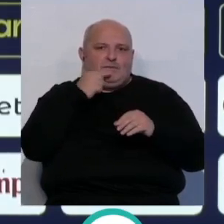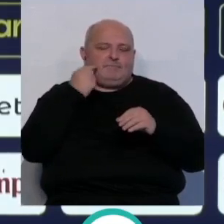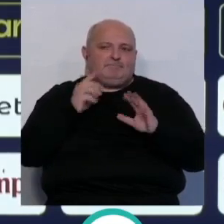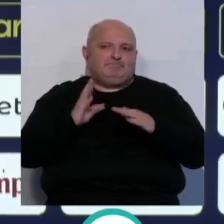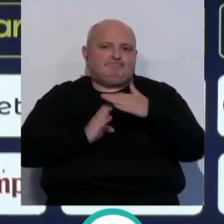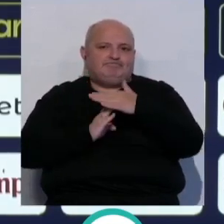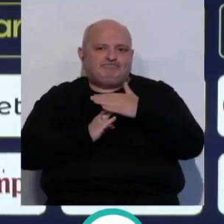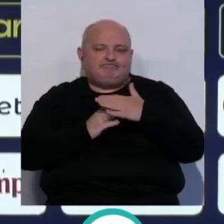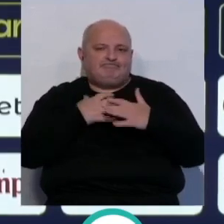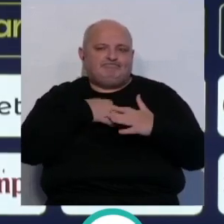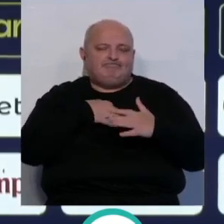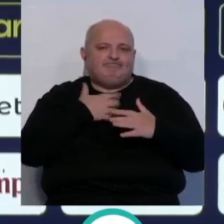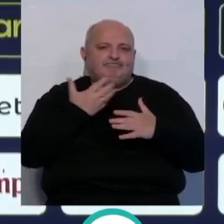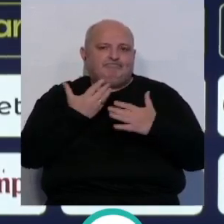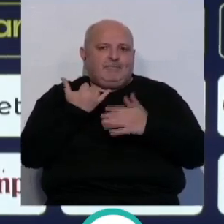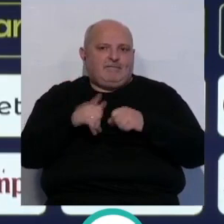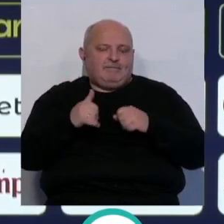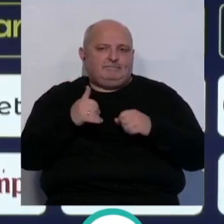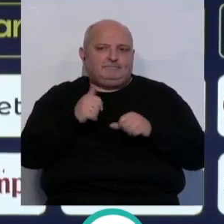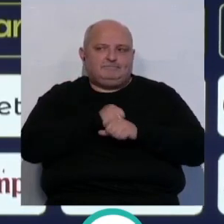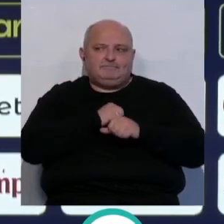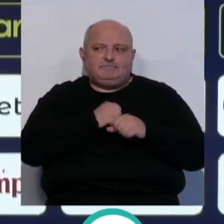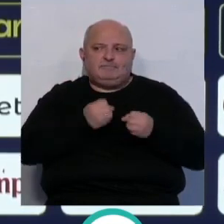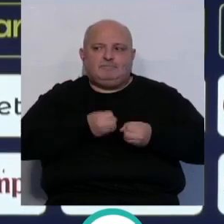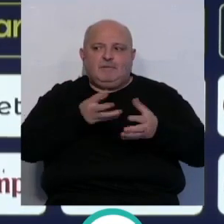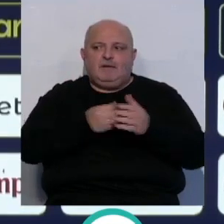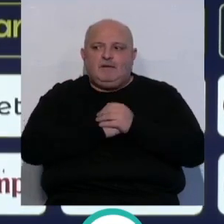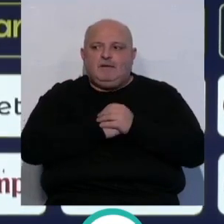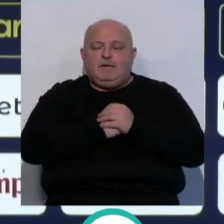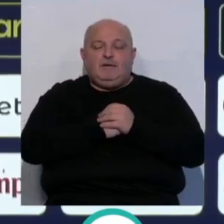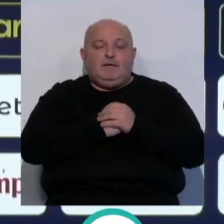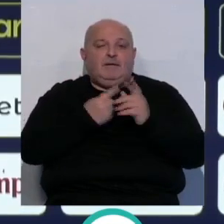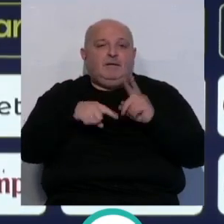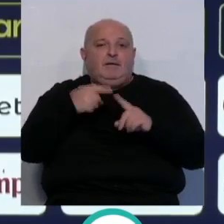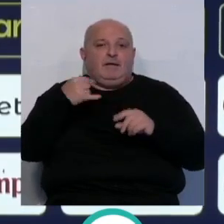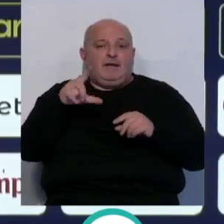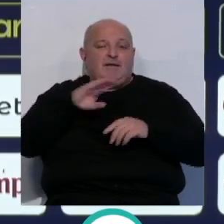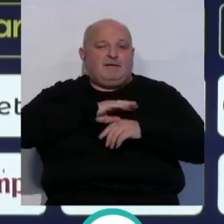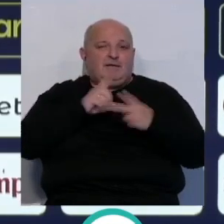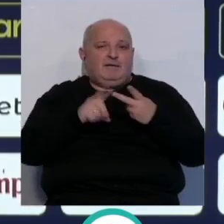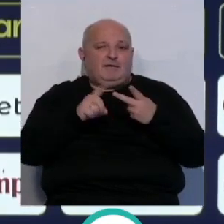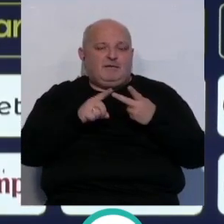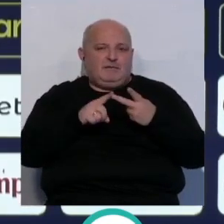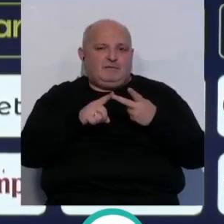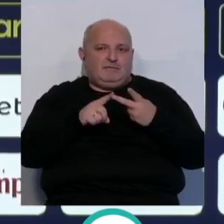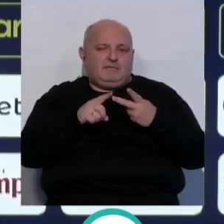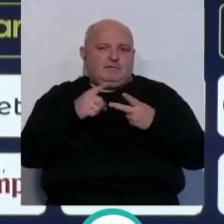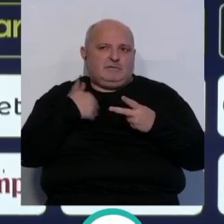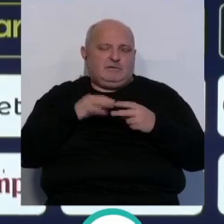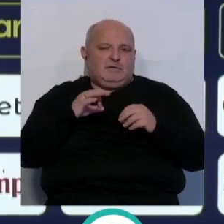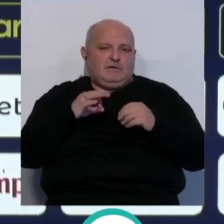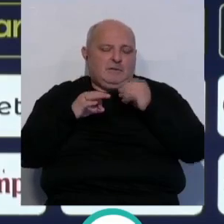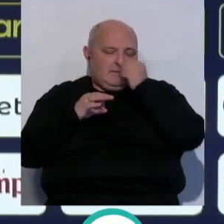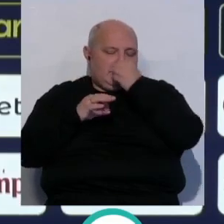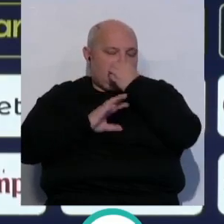estamos un poco a ver lo que pueda pasar y eso es lo que podemos transmitiros. La vuelta de David Gil, sí que David Gil va a entrar en lista porque ya está a topa para